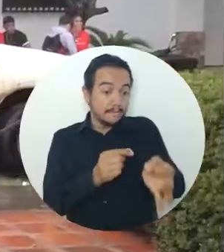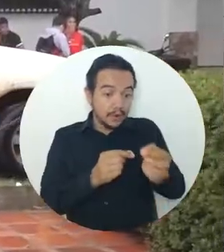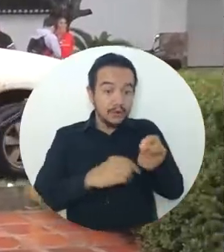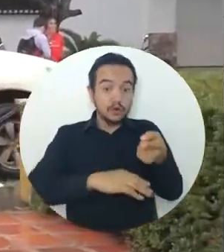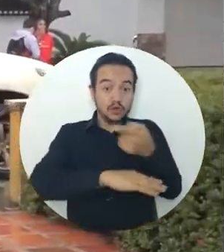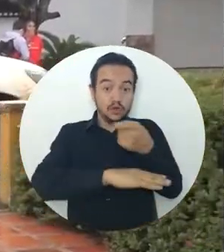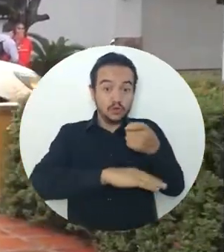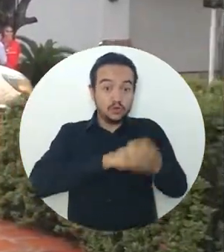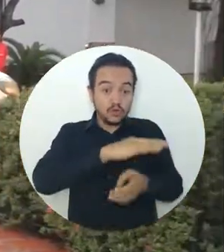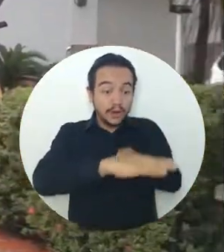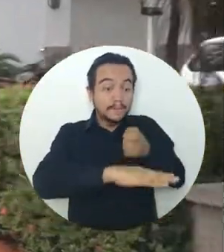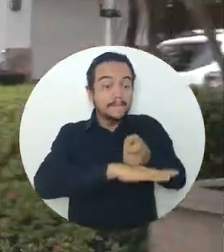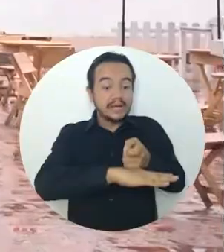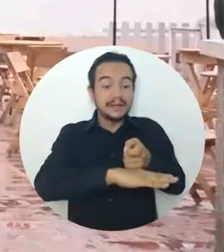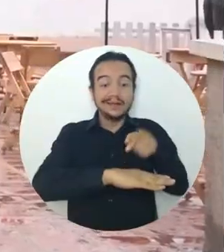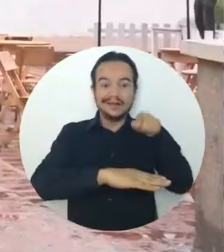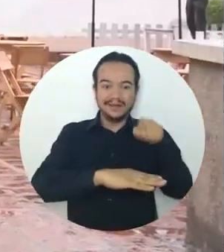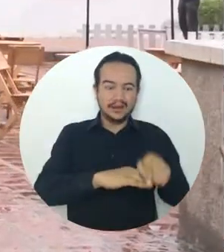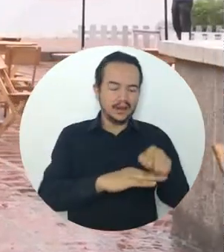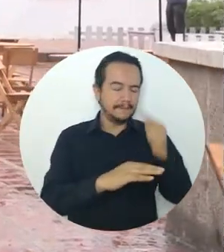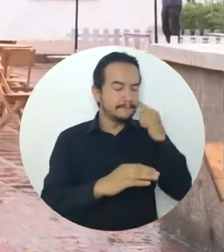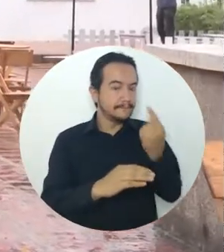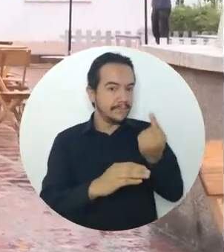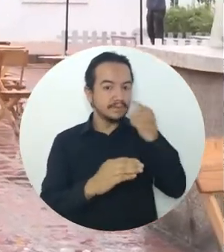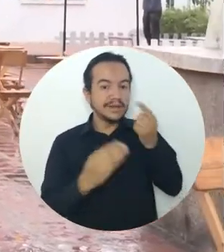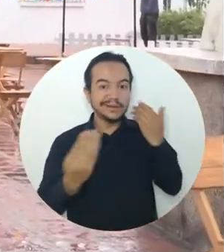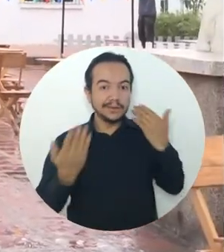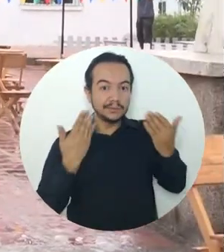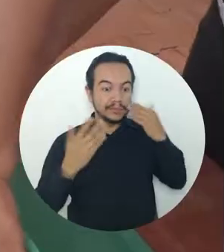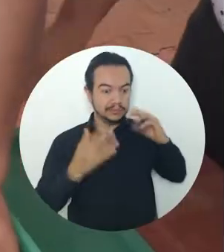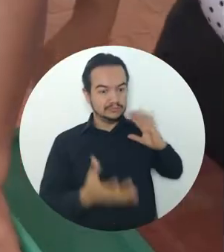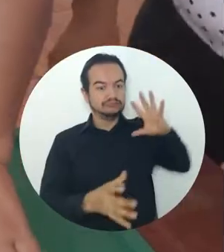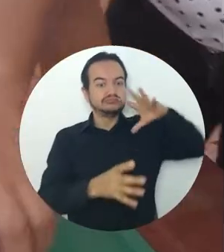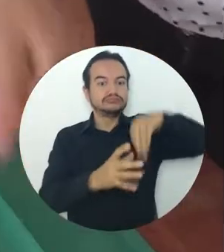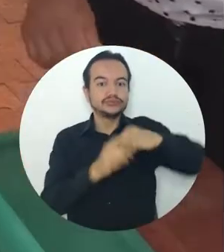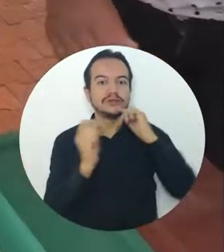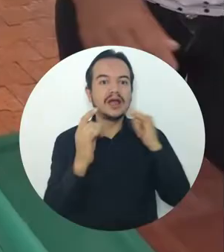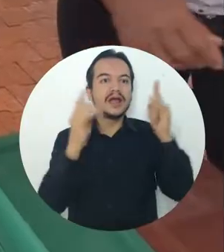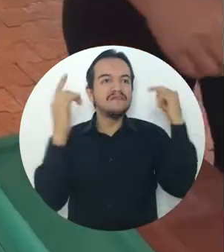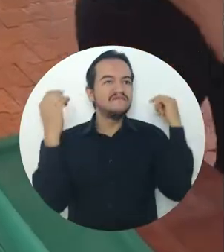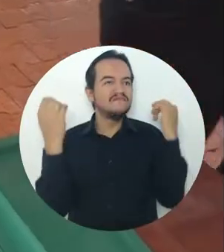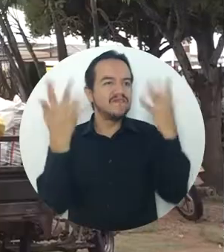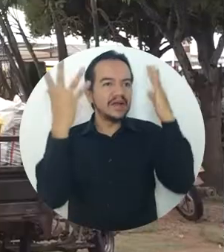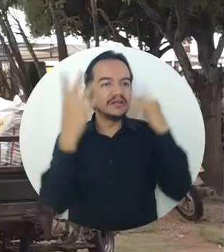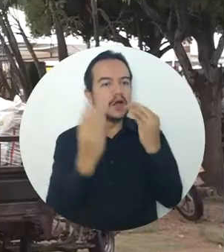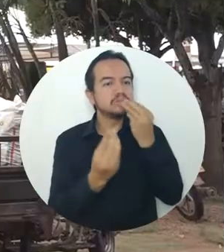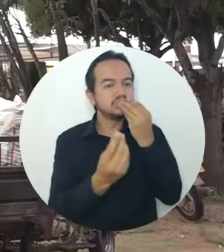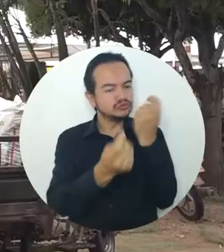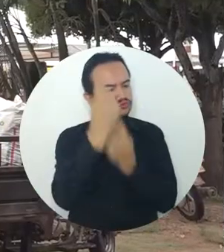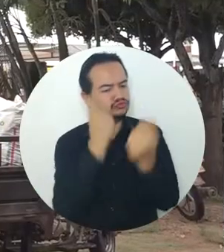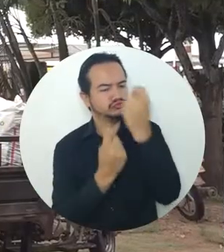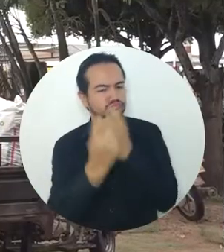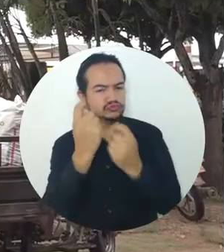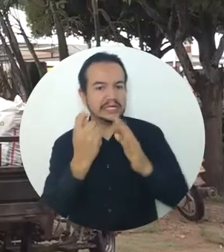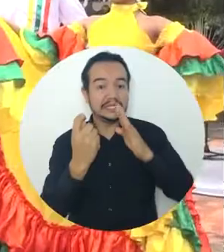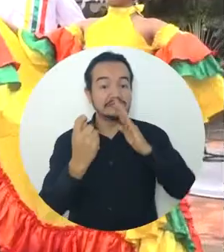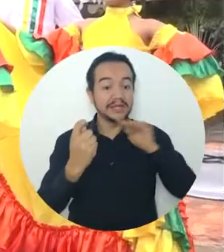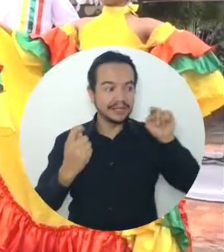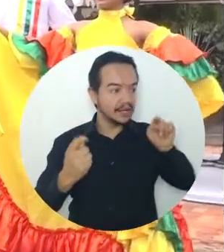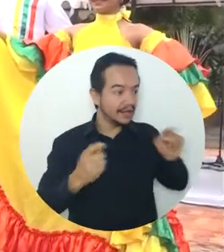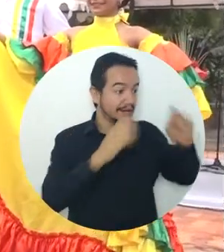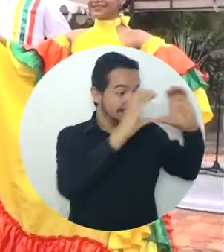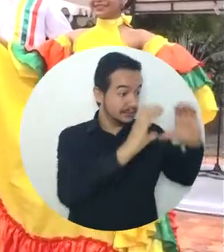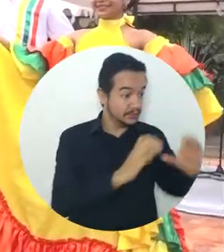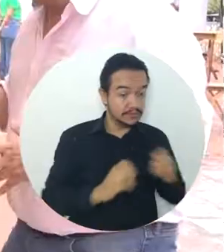Campesinos del municipio de Guamal vivieron la primera experiencia comercial en la Feria Magdalena Tierra de Agricultores, organizada por el